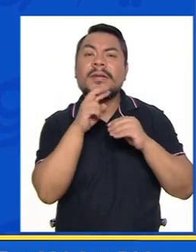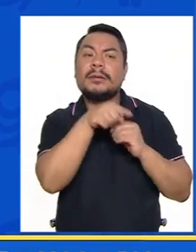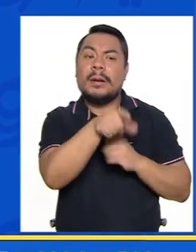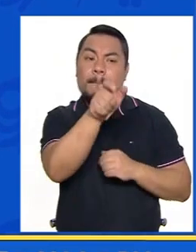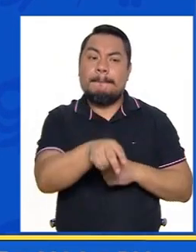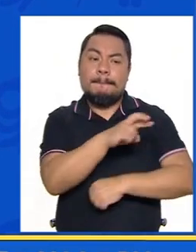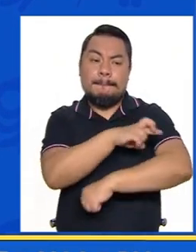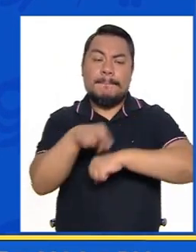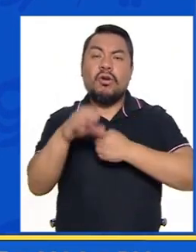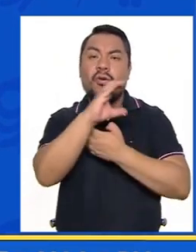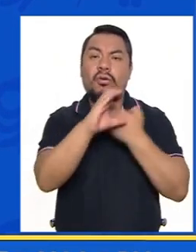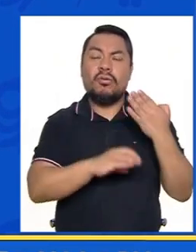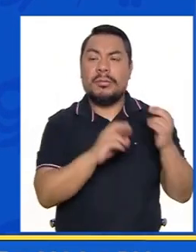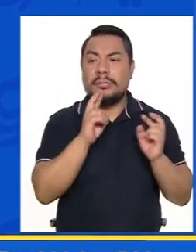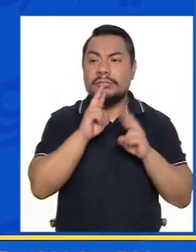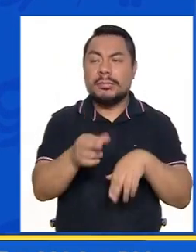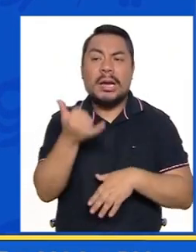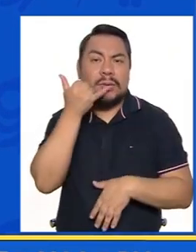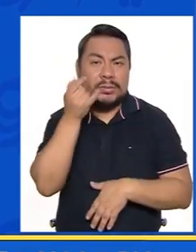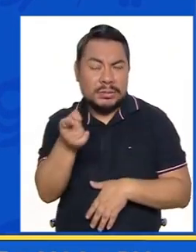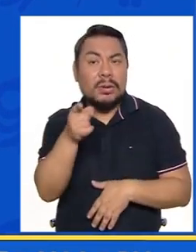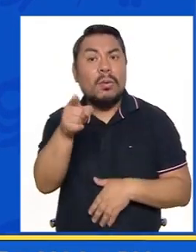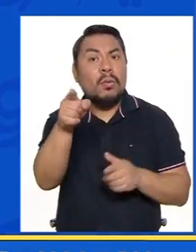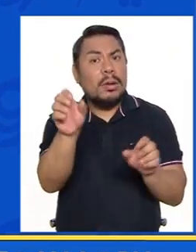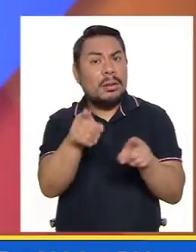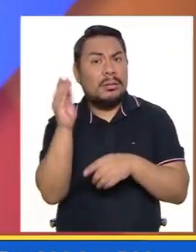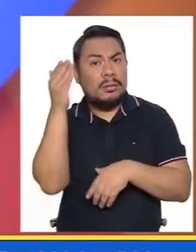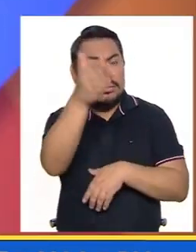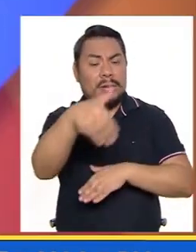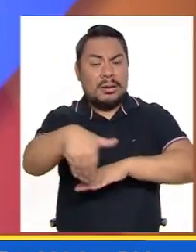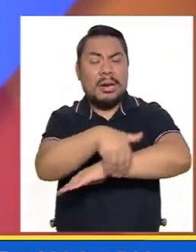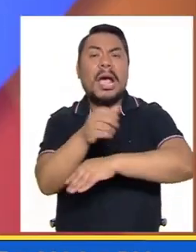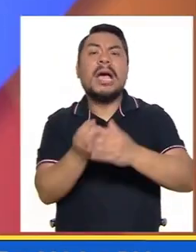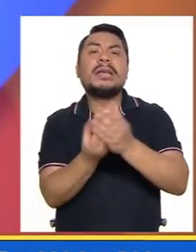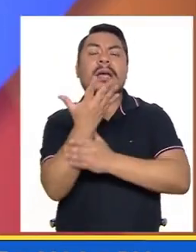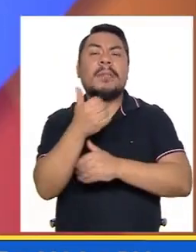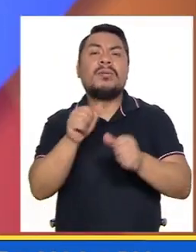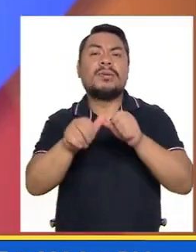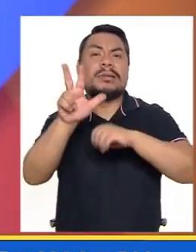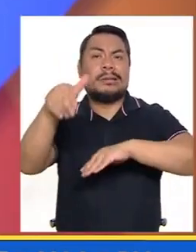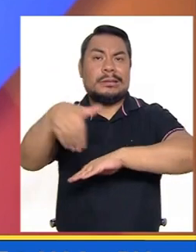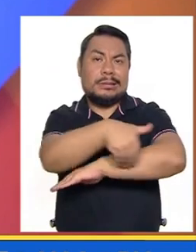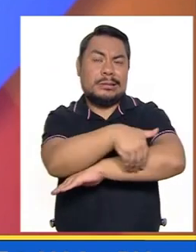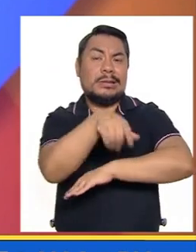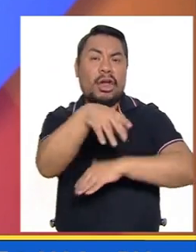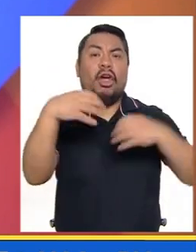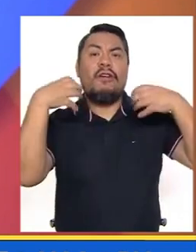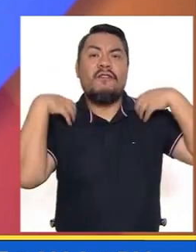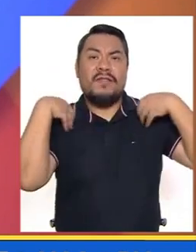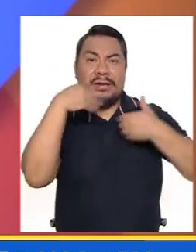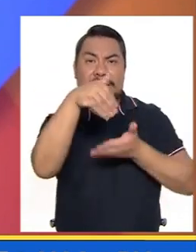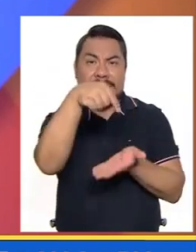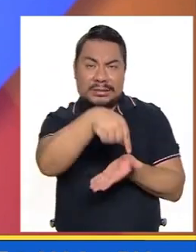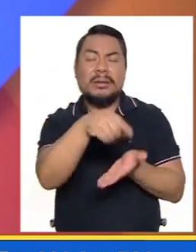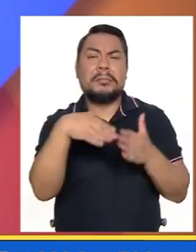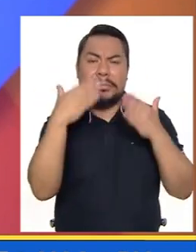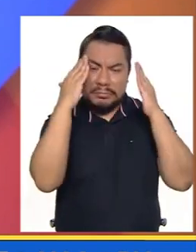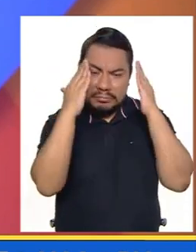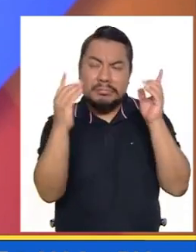contestando los profesionales de Conadis. Pero, además, pueden ir a la Avenida Arequipa, a la Cuadra 3, en nuestra sede central, para ser